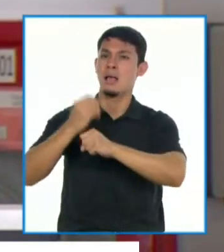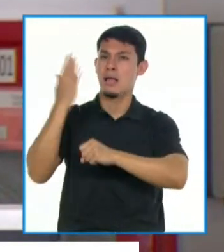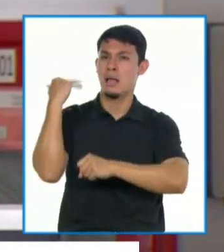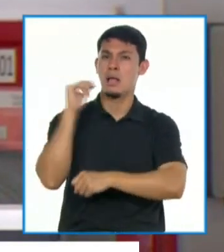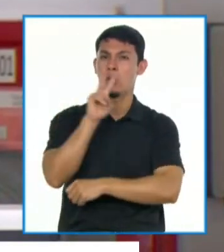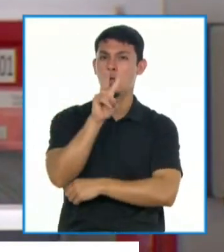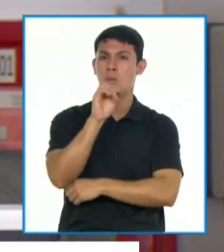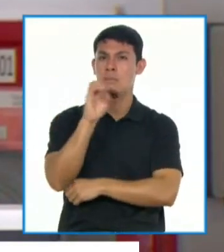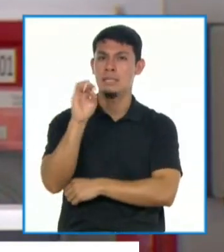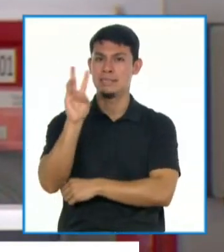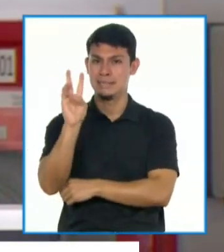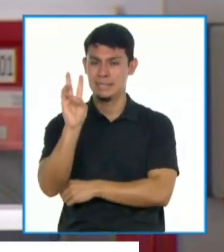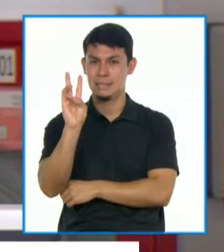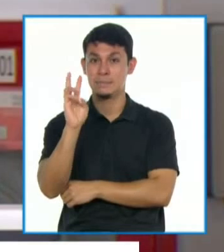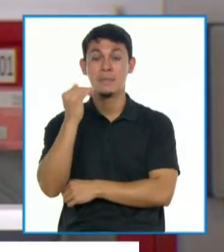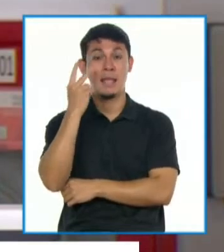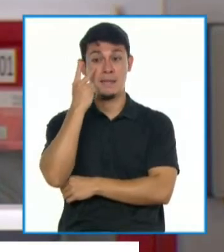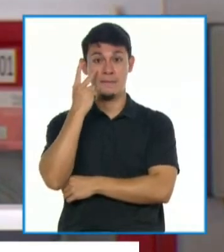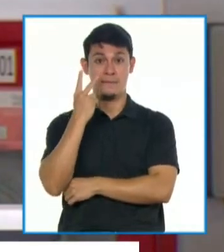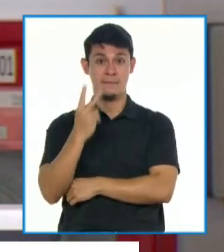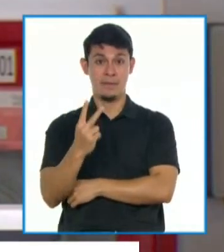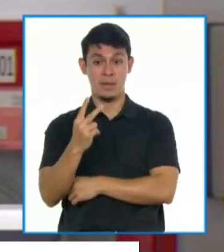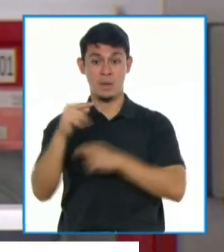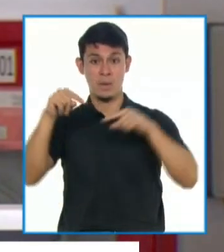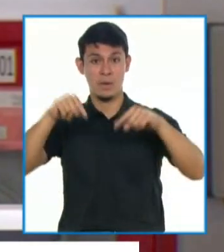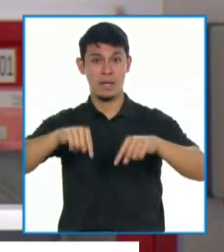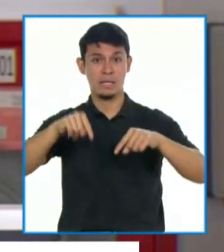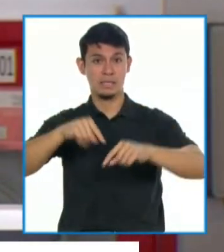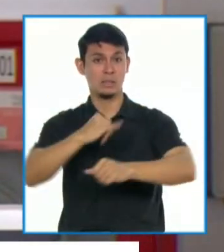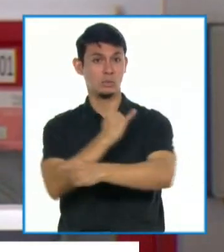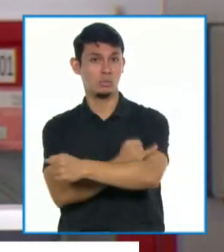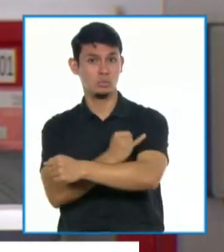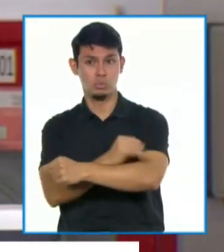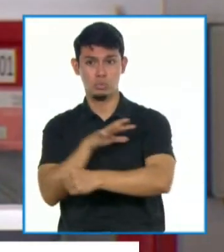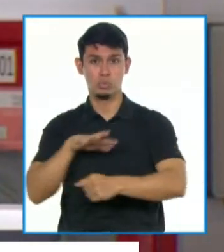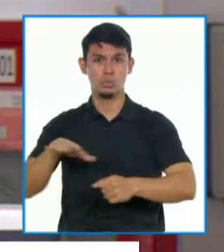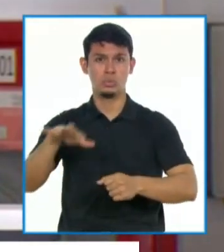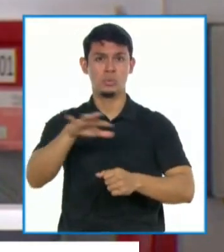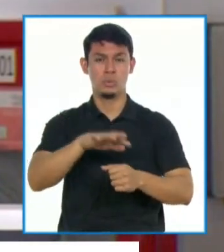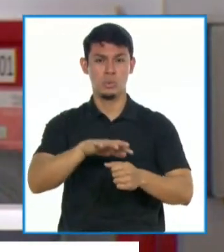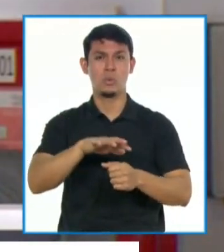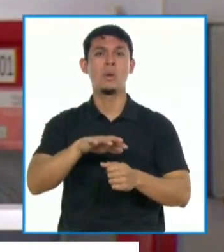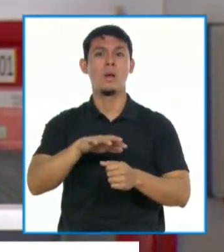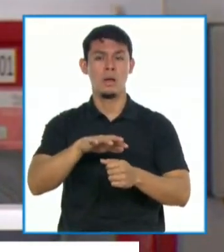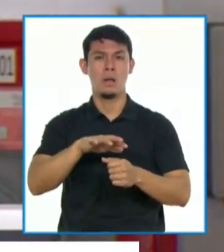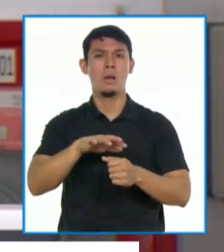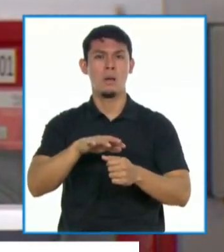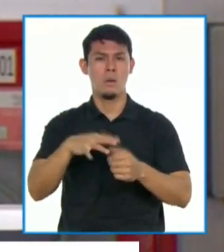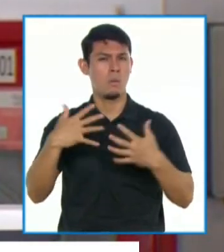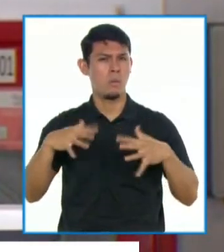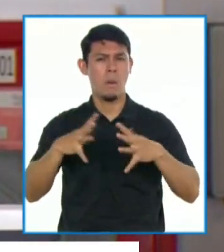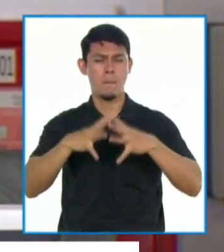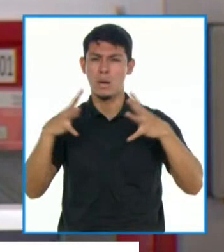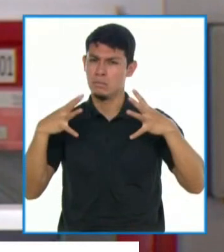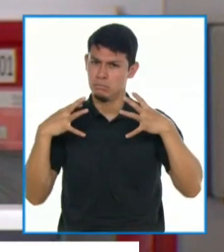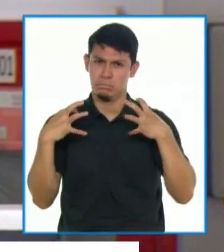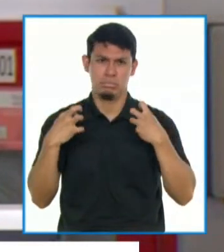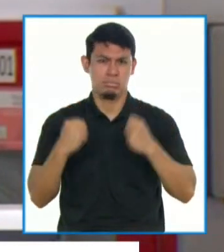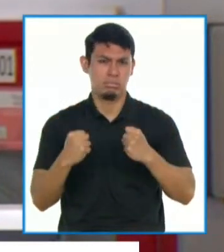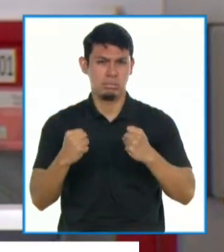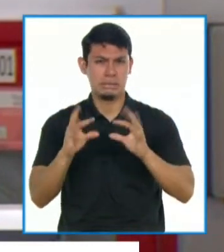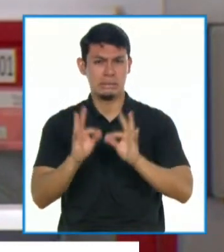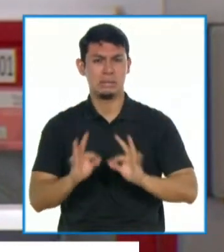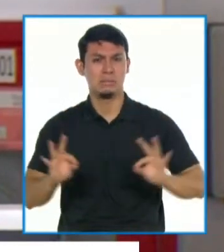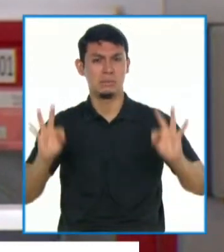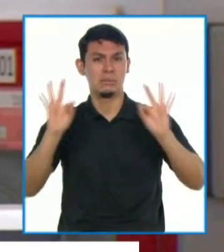y veo que esta institución ha cobrado una fortaleza importante,